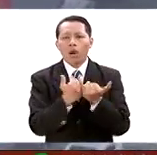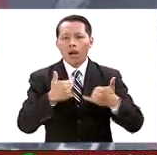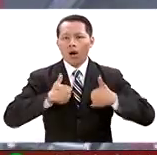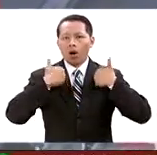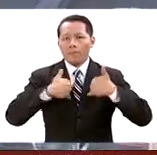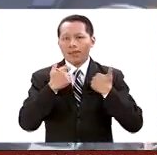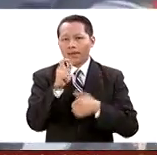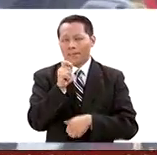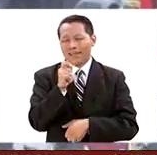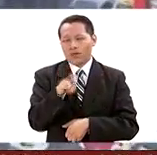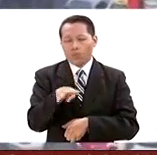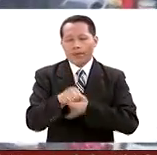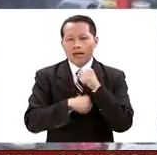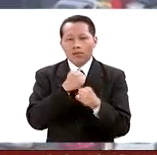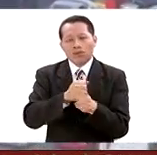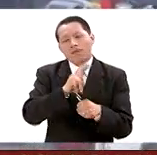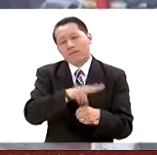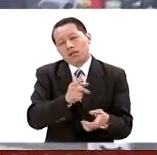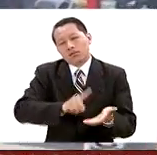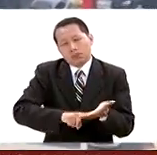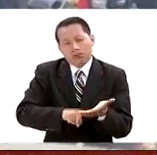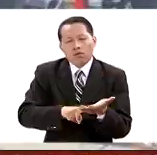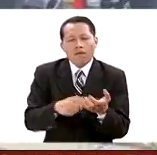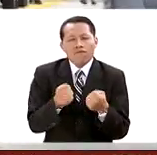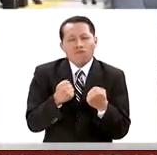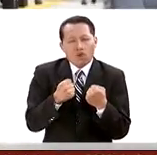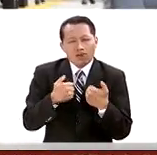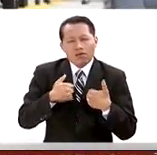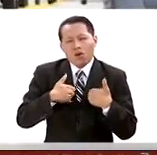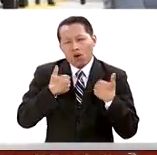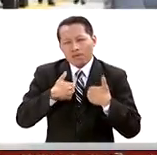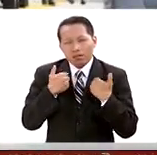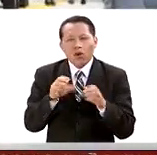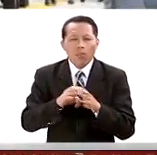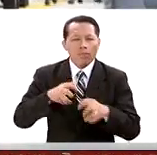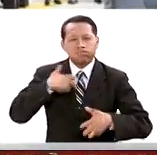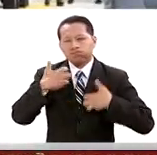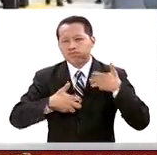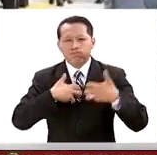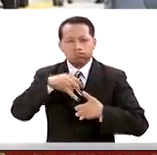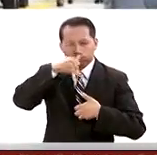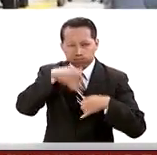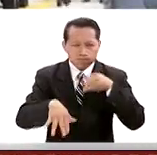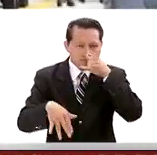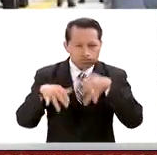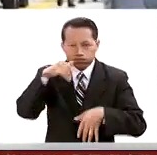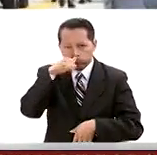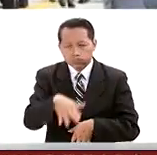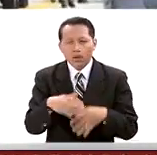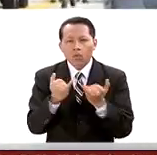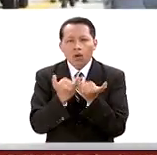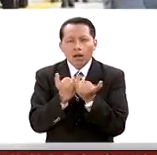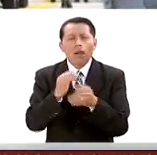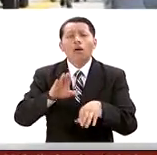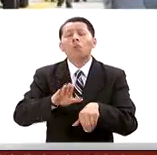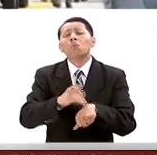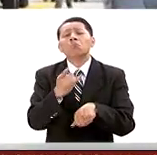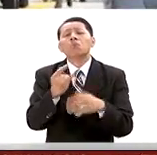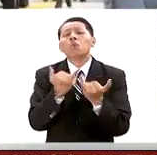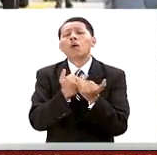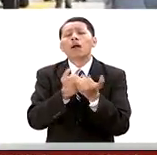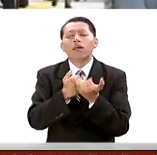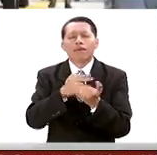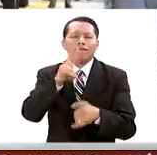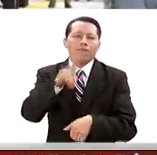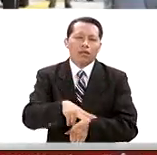años tenía una naturaleza violenta, había hecho comentarios agresivos, aparentemente también tenía una cierta inclinación homófoba,